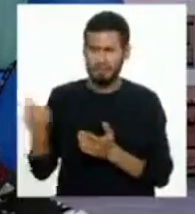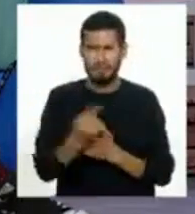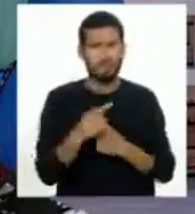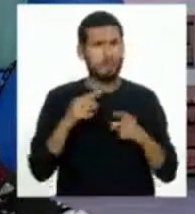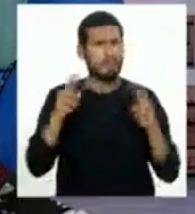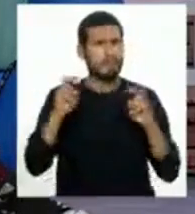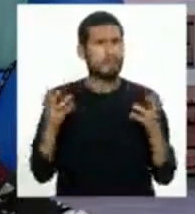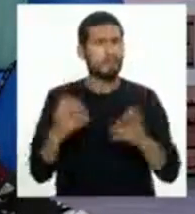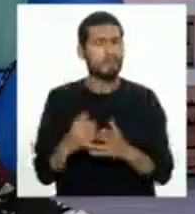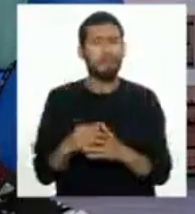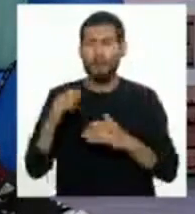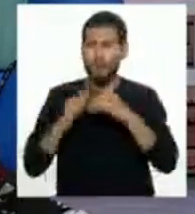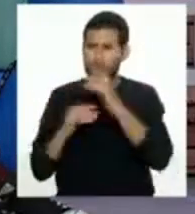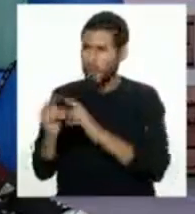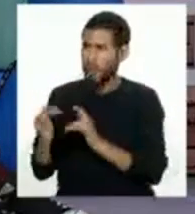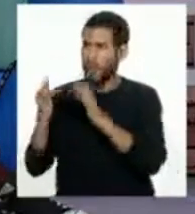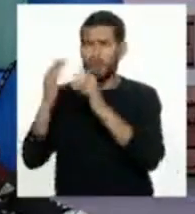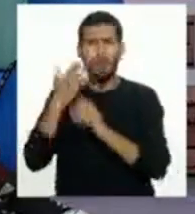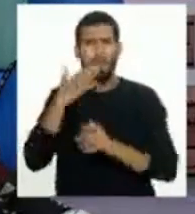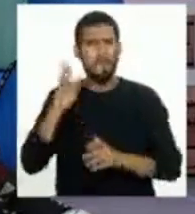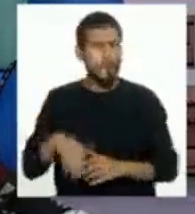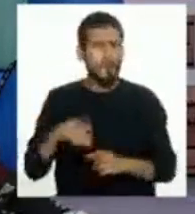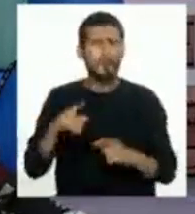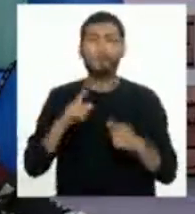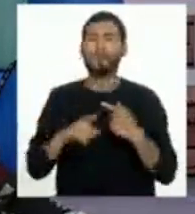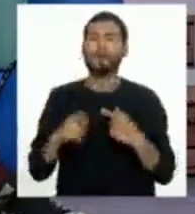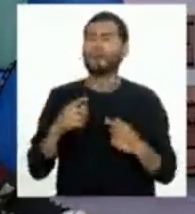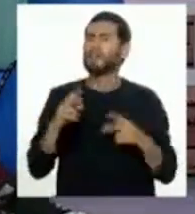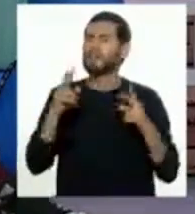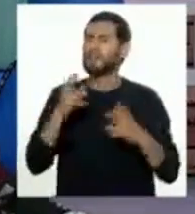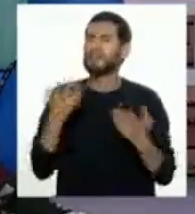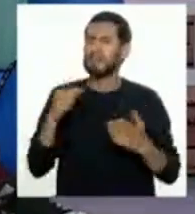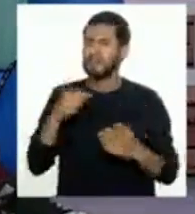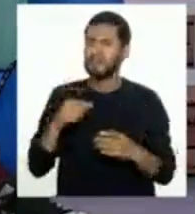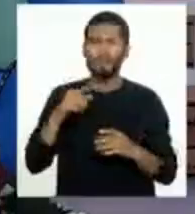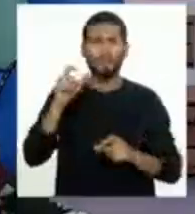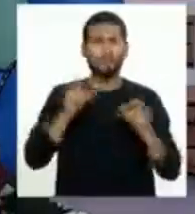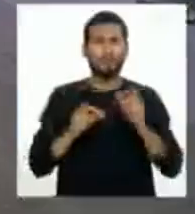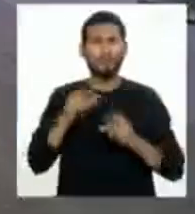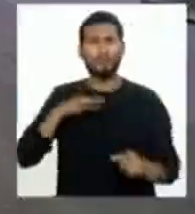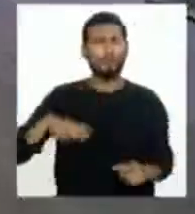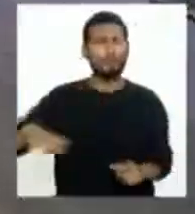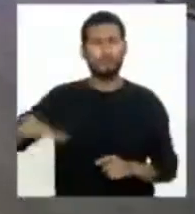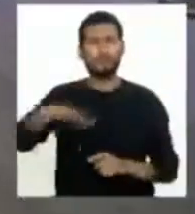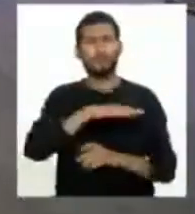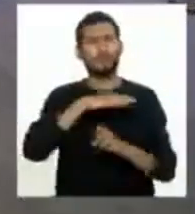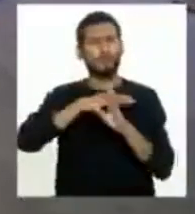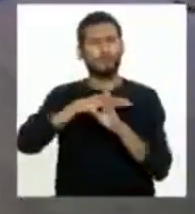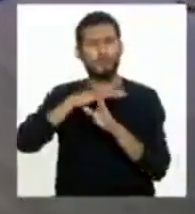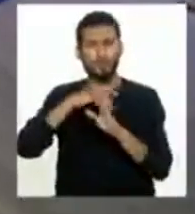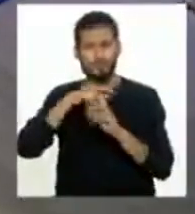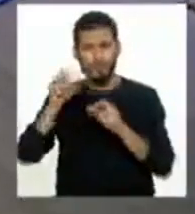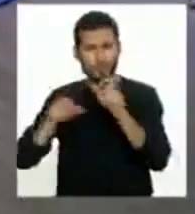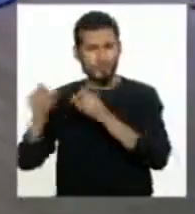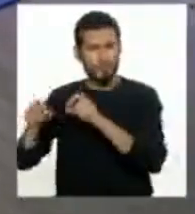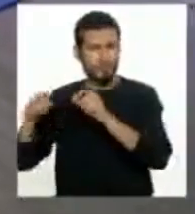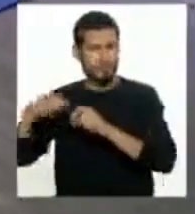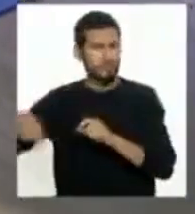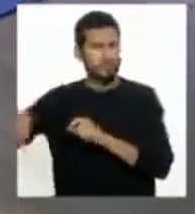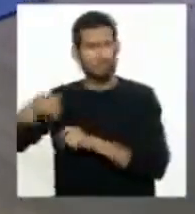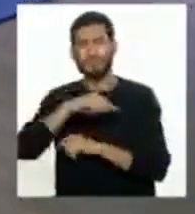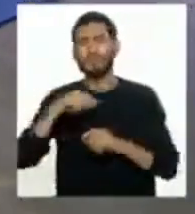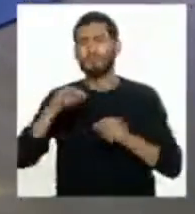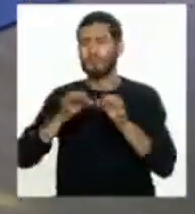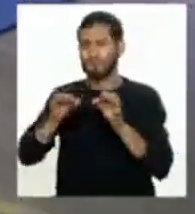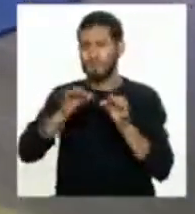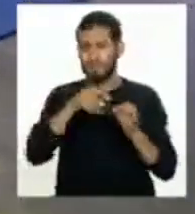tema de las construcciones indebidas, pero hablando de la clase media en general, de los distritos que tiene cada ciudad, en